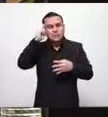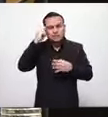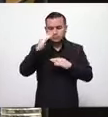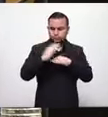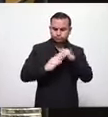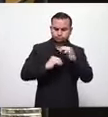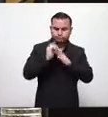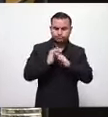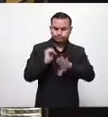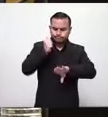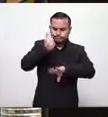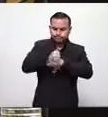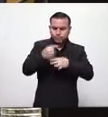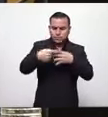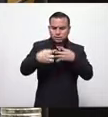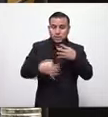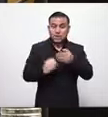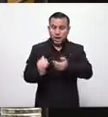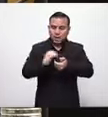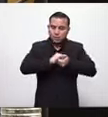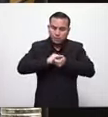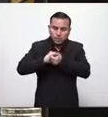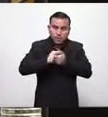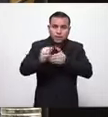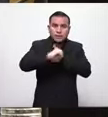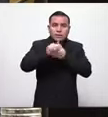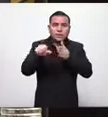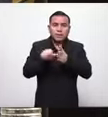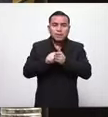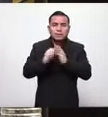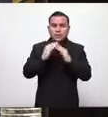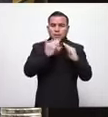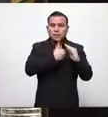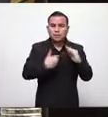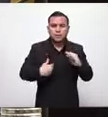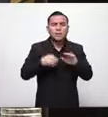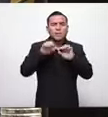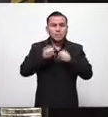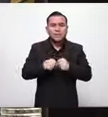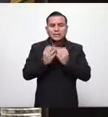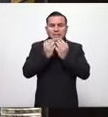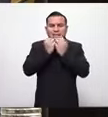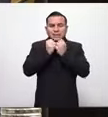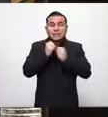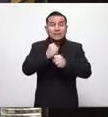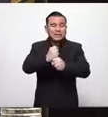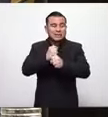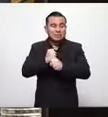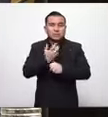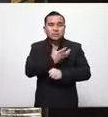un cuerpo normativo de leyes que nos permita garantizar a la población salvadoreña